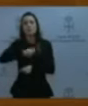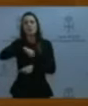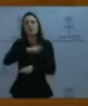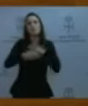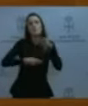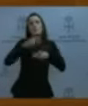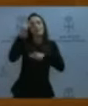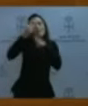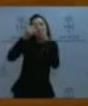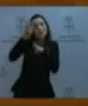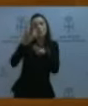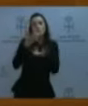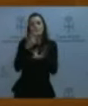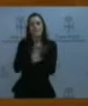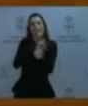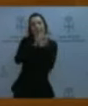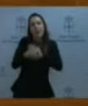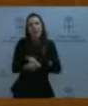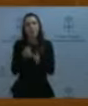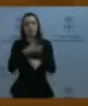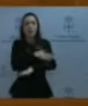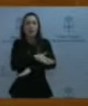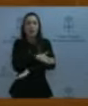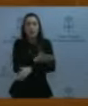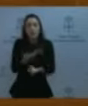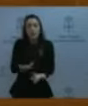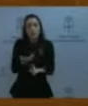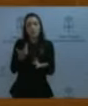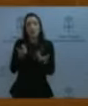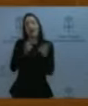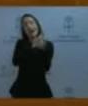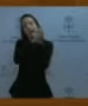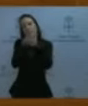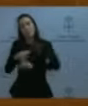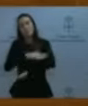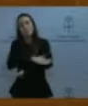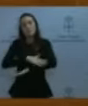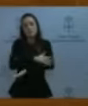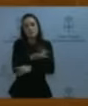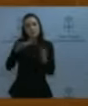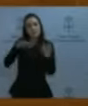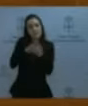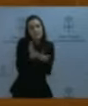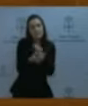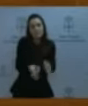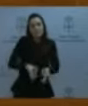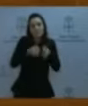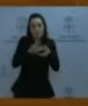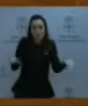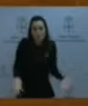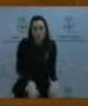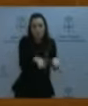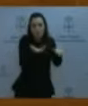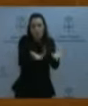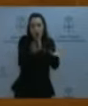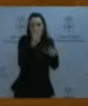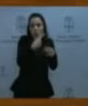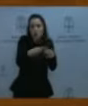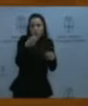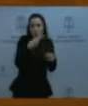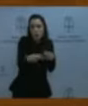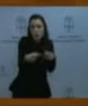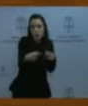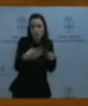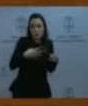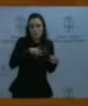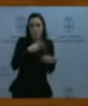Administración... No, algunos pensamos que las reformas de la Administración van por la línea de potenciar aquello en donde verdaderamente es una